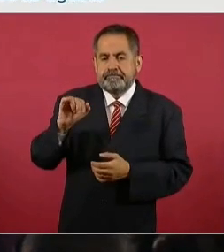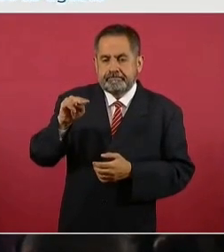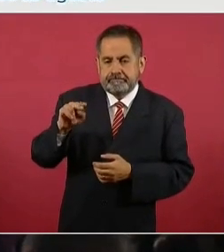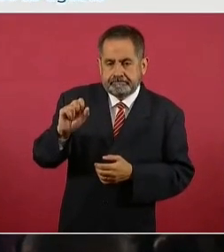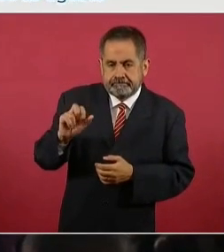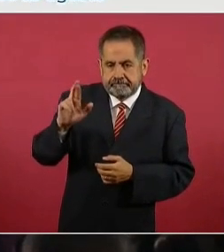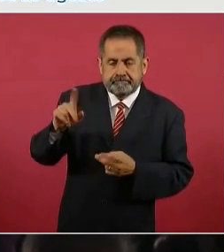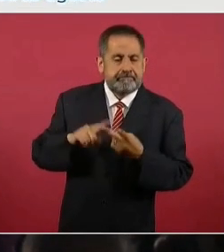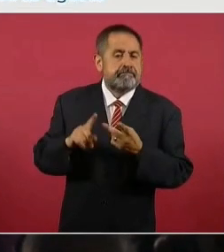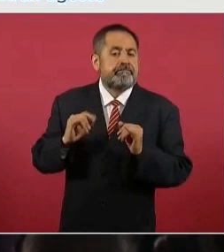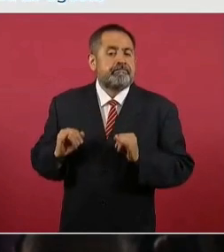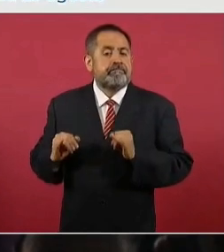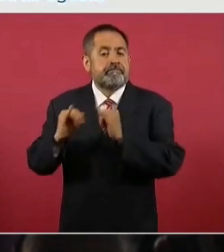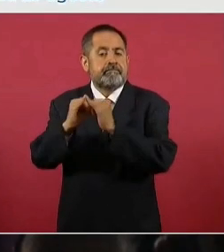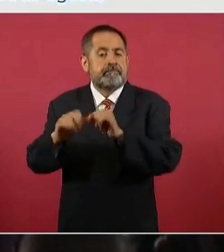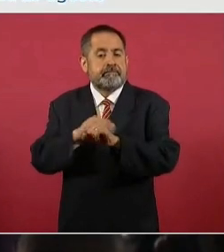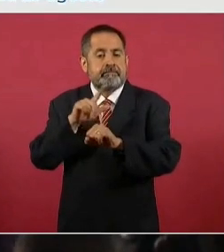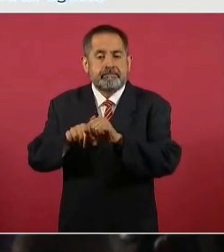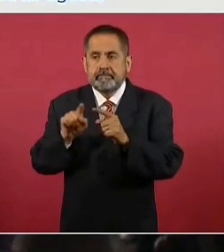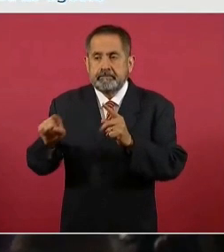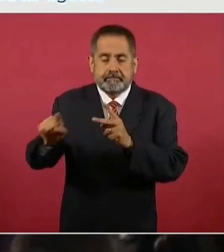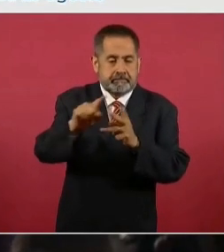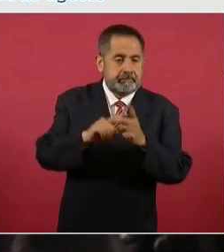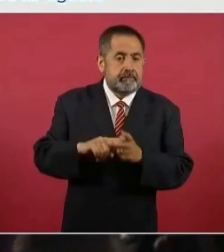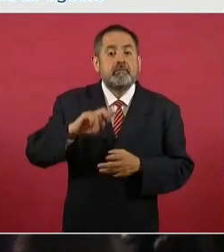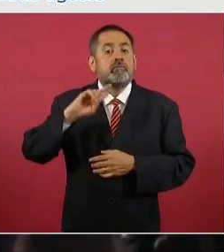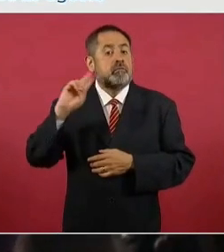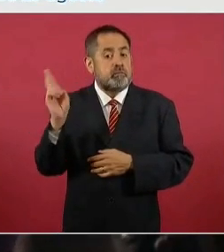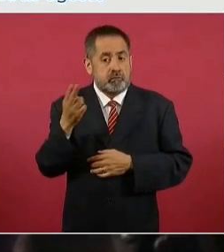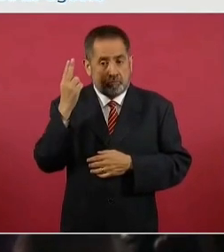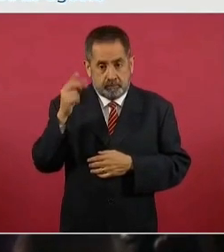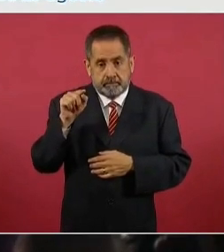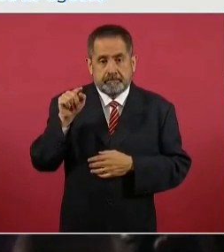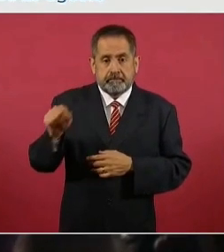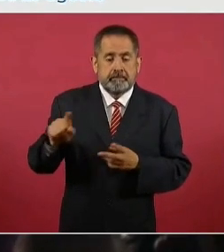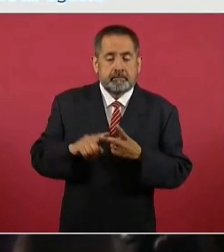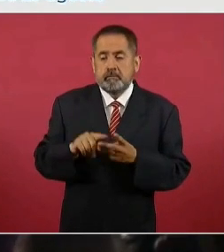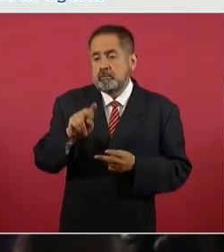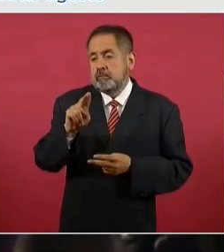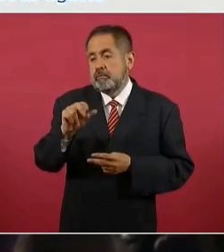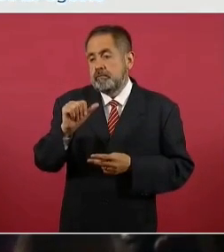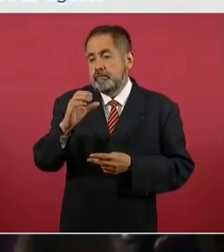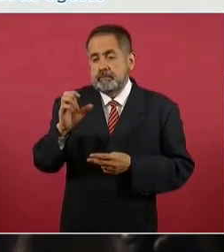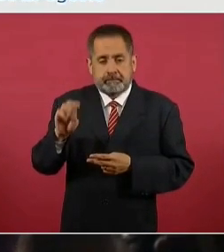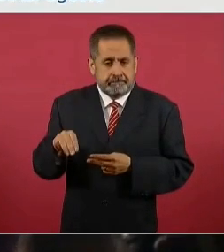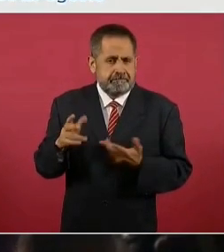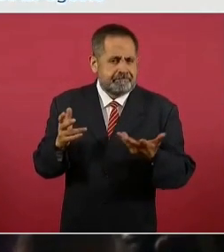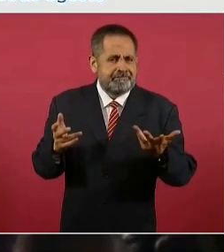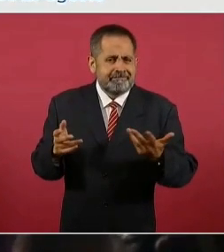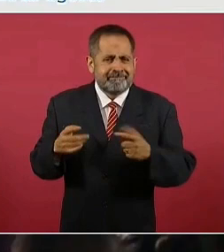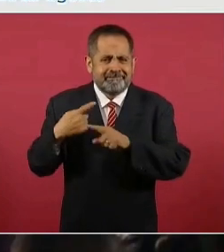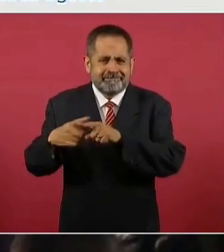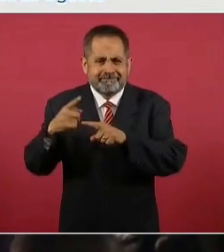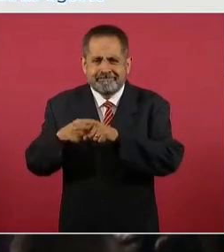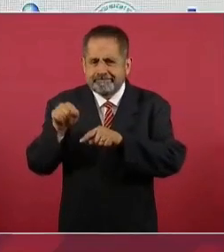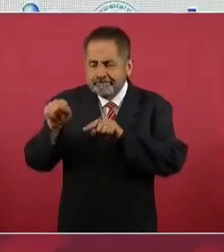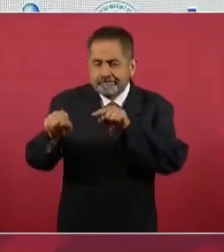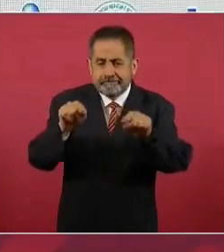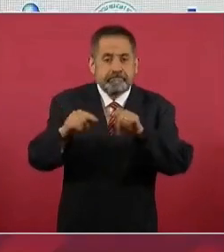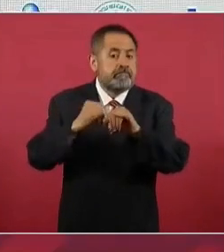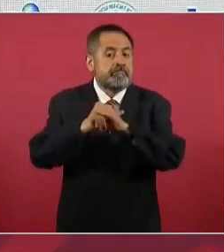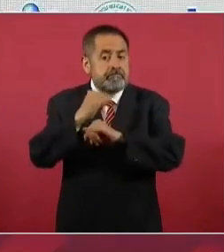los Institutos Nacionales de Salud Pública, la Universidad Nacional Autónoma de México, la UACM y instancias también